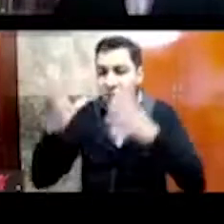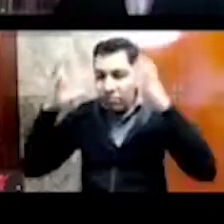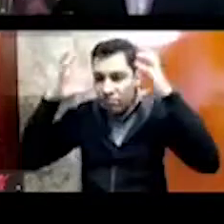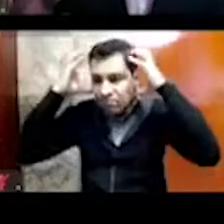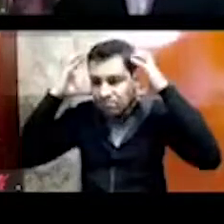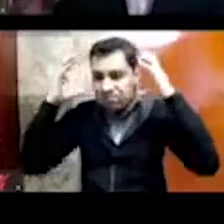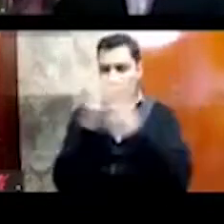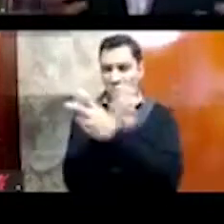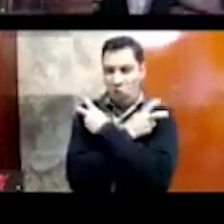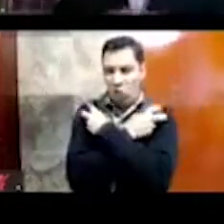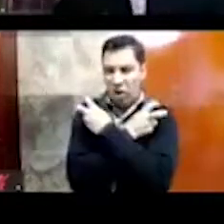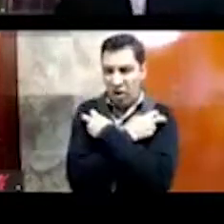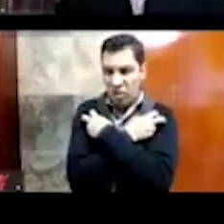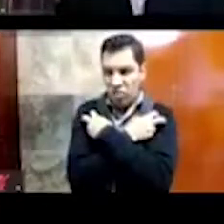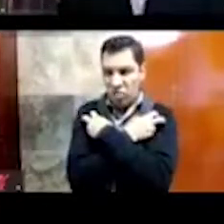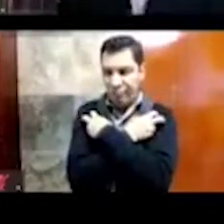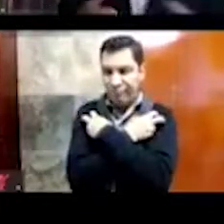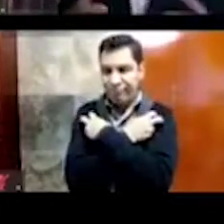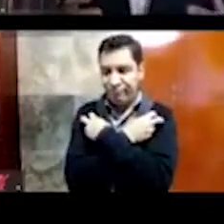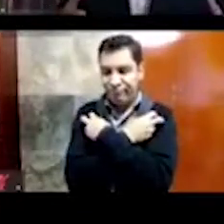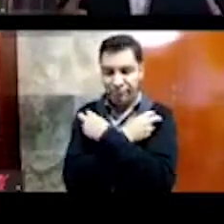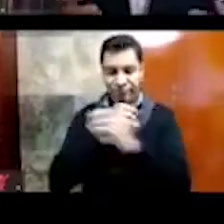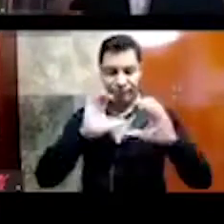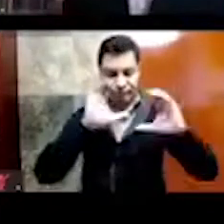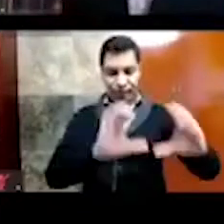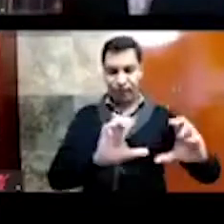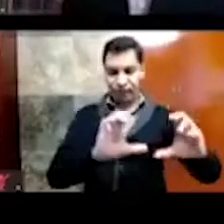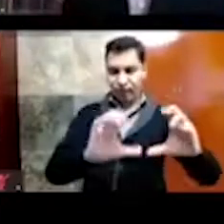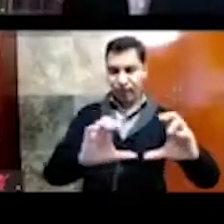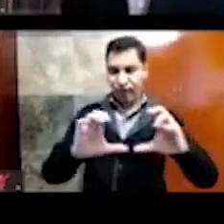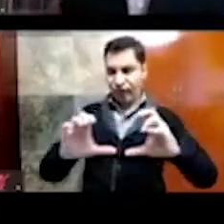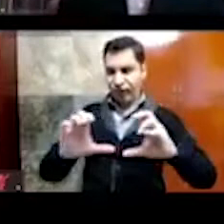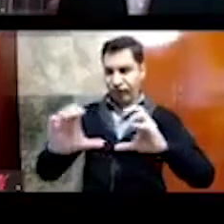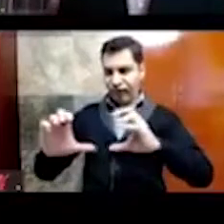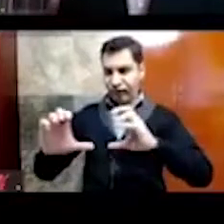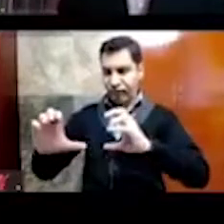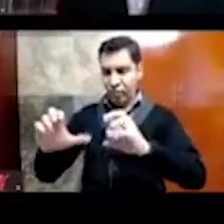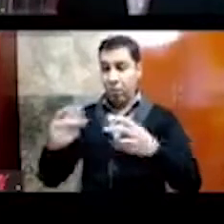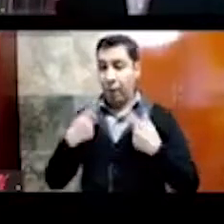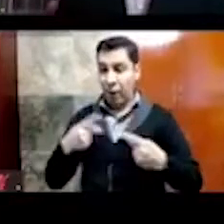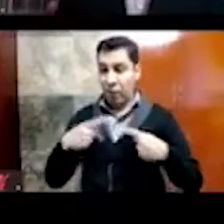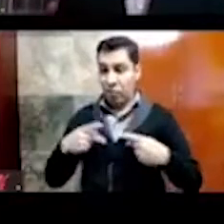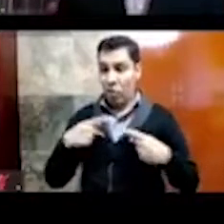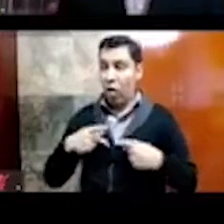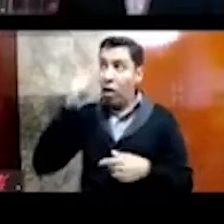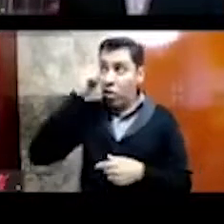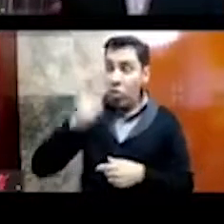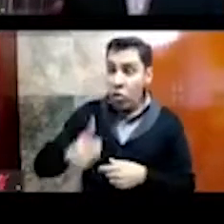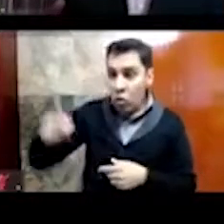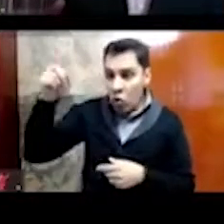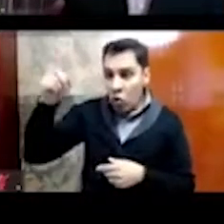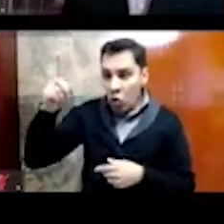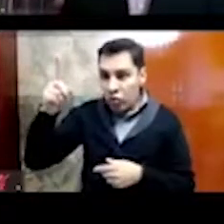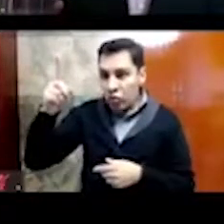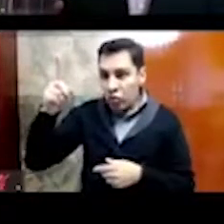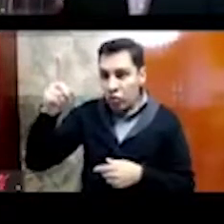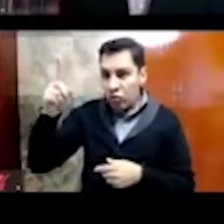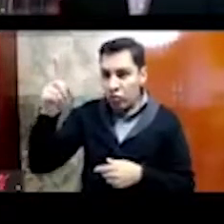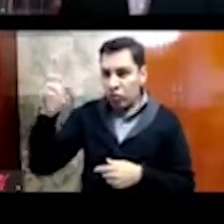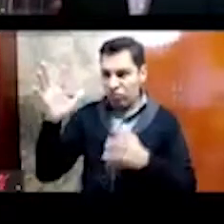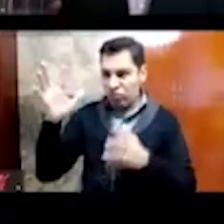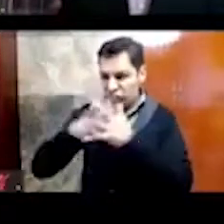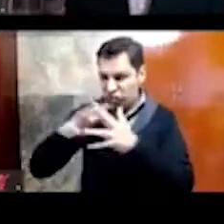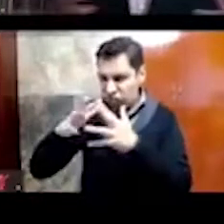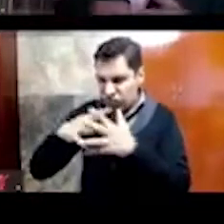sacrificados en el Templo Mayor, en este caso el laboratorio dedicado a Waisopanchi, el dios guerrero,